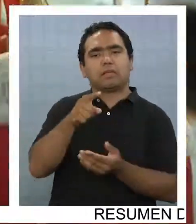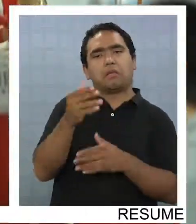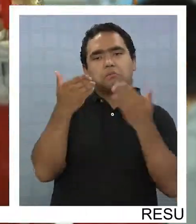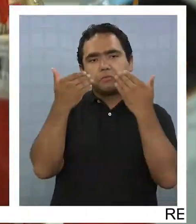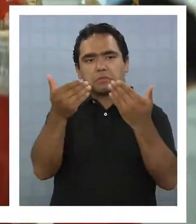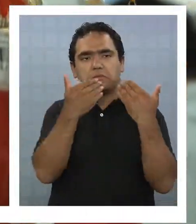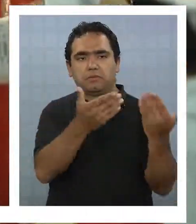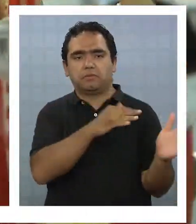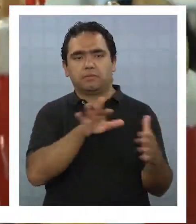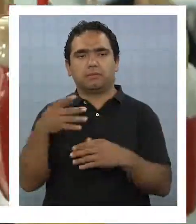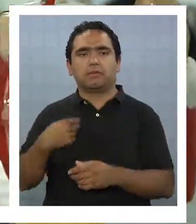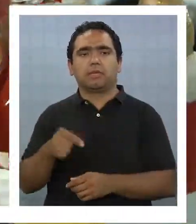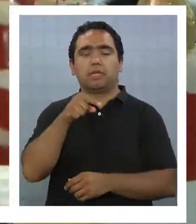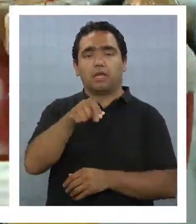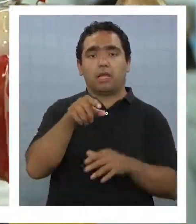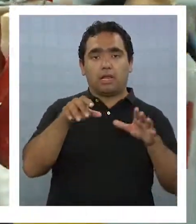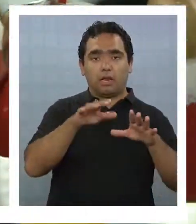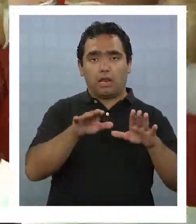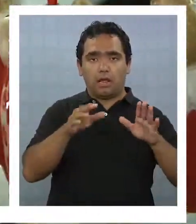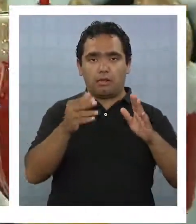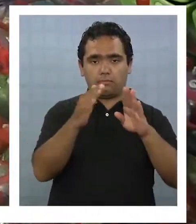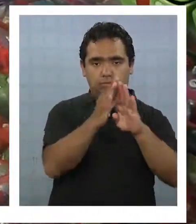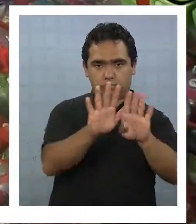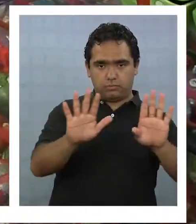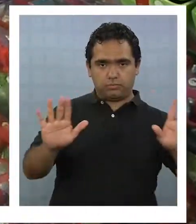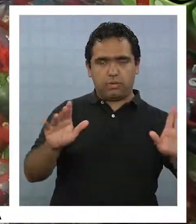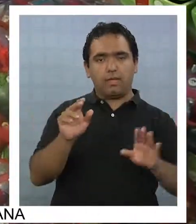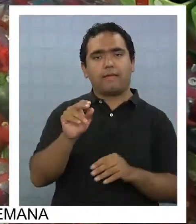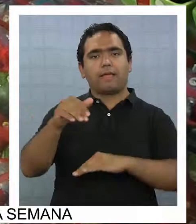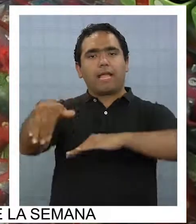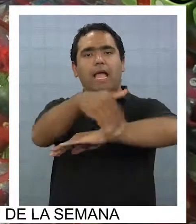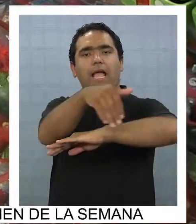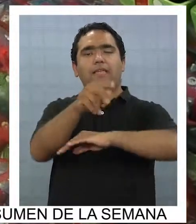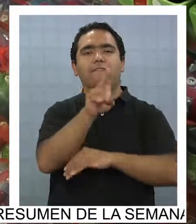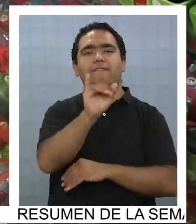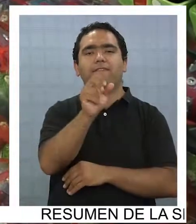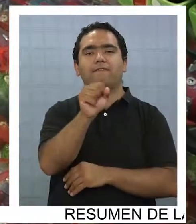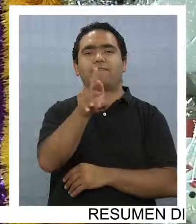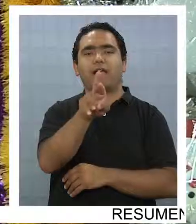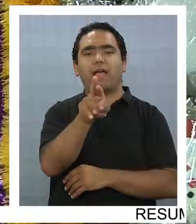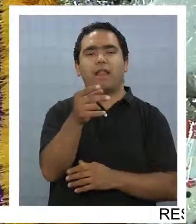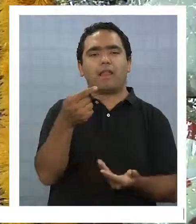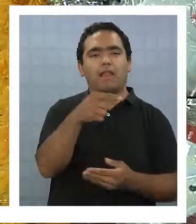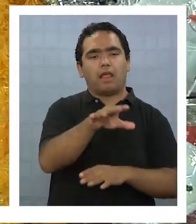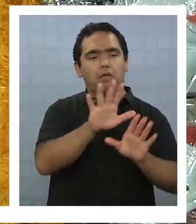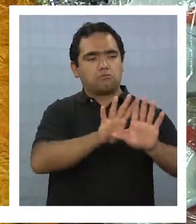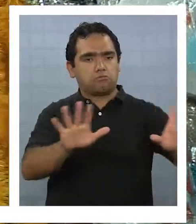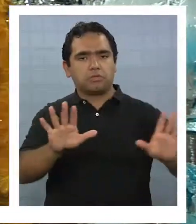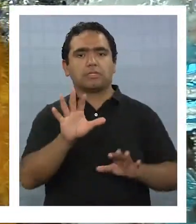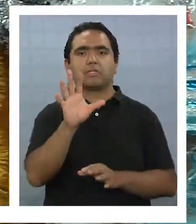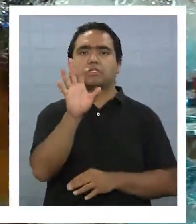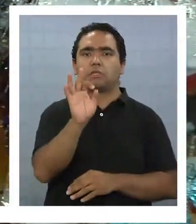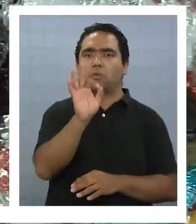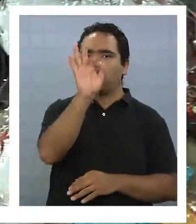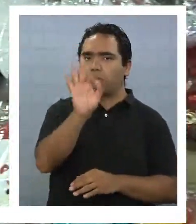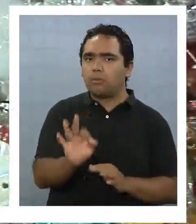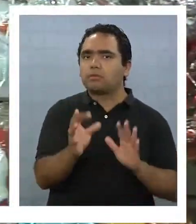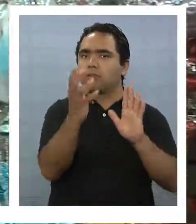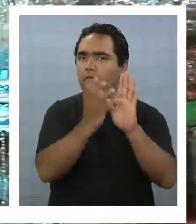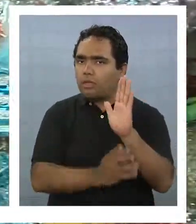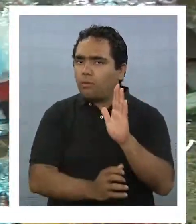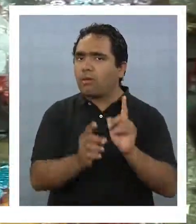casa, ¿no? En las vitrinas ubicadas en la calle Vivar... ...se encontrará con artículos que tienen... ...hasta un 50% de descuento.